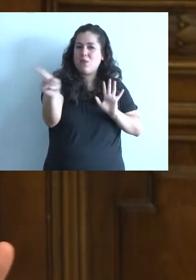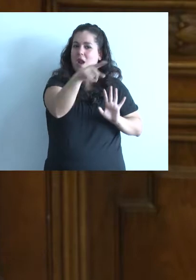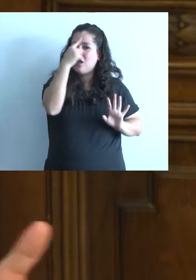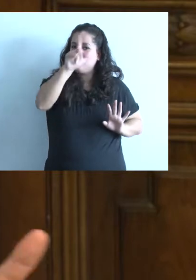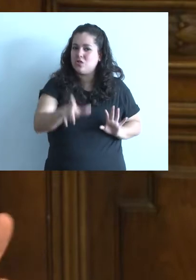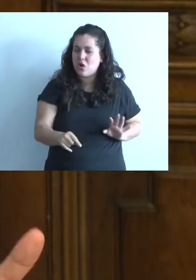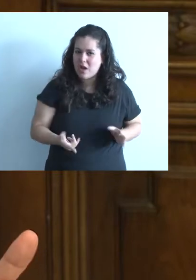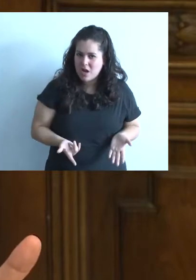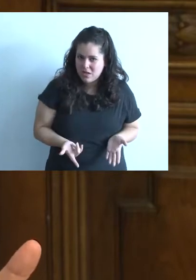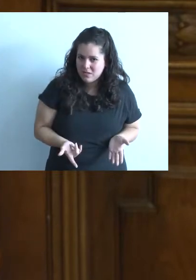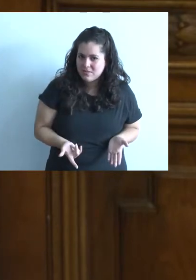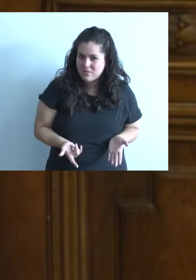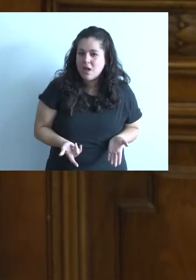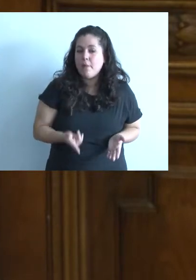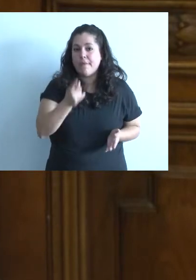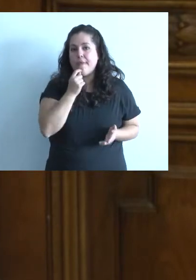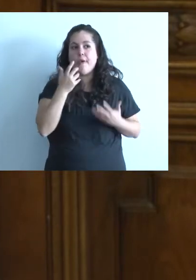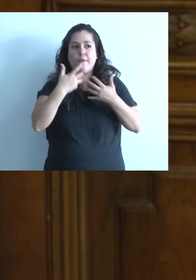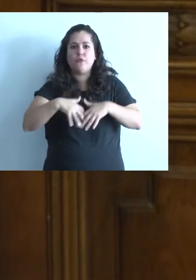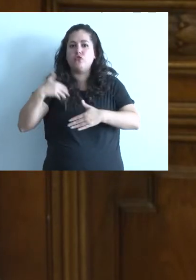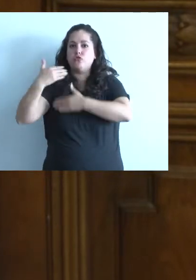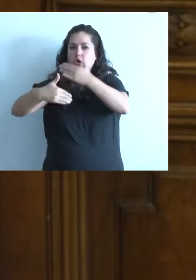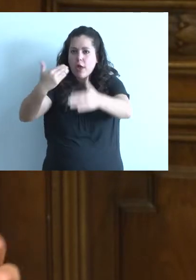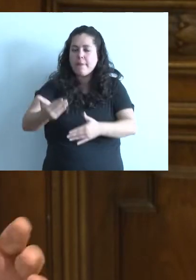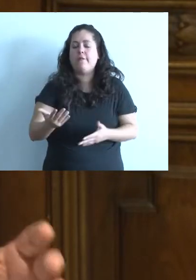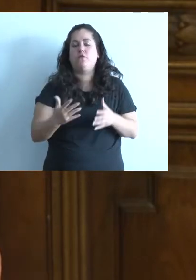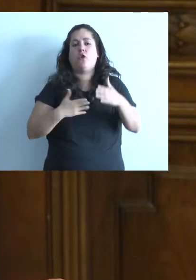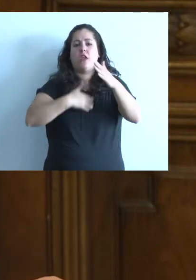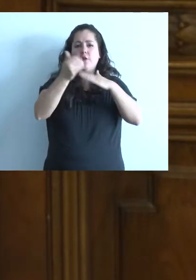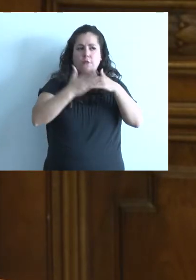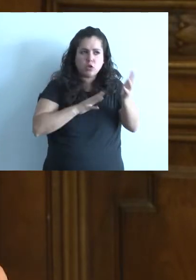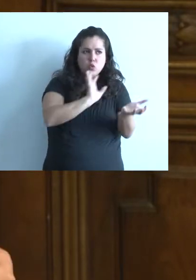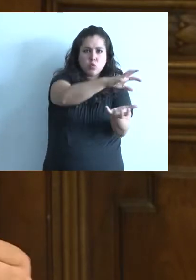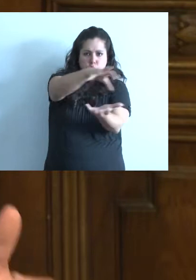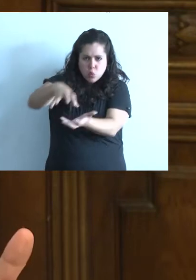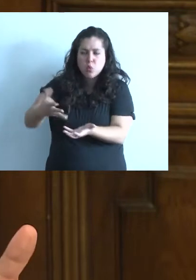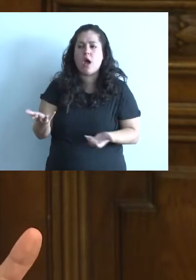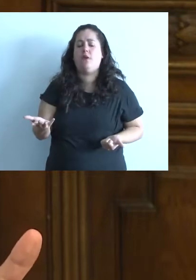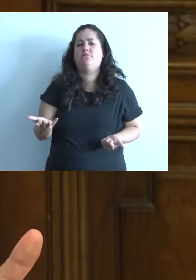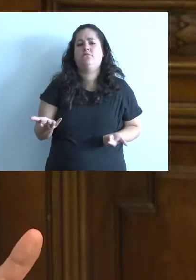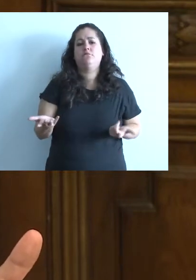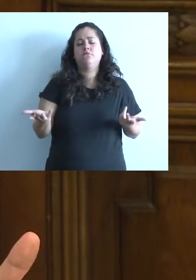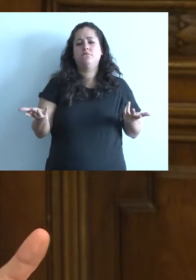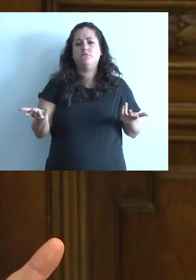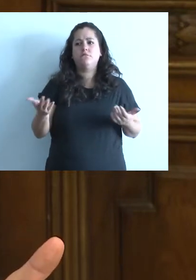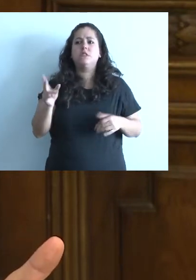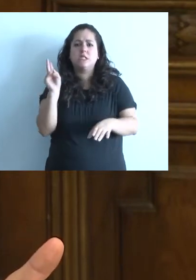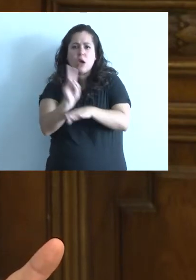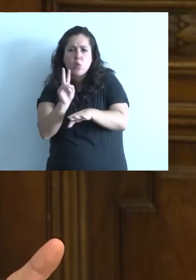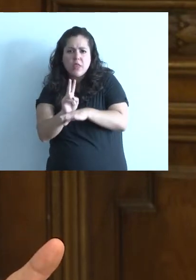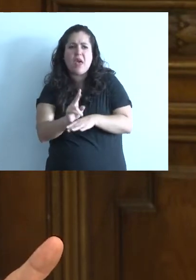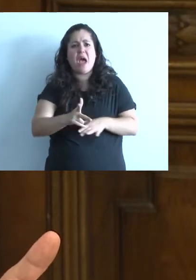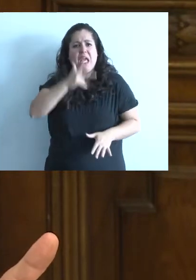la normativa nacional, tiene que tener un cumplimiento, tanto sea de funcionamiento, de infraestructura, digamos, de